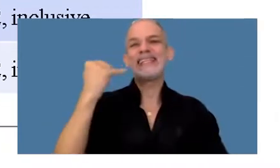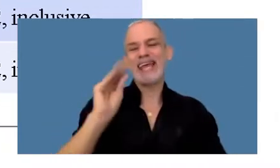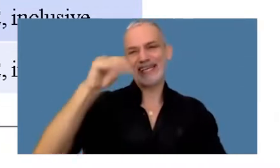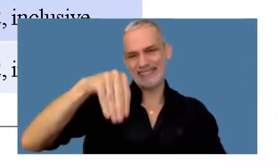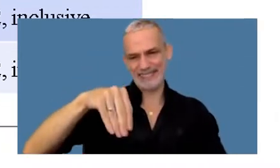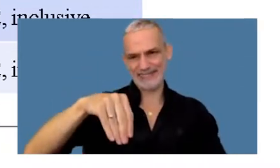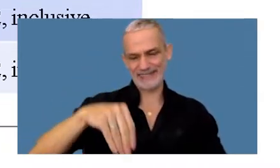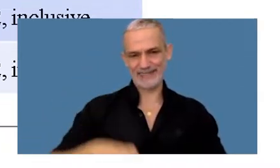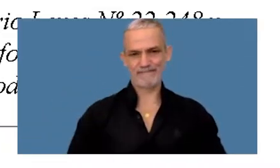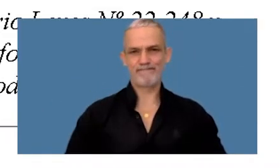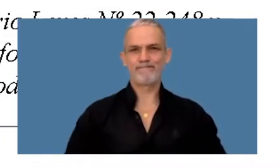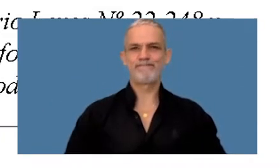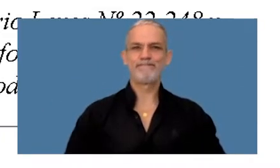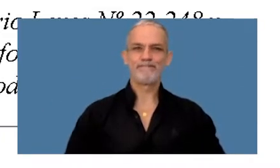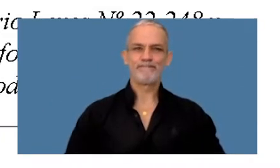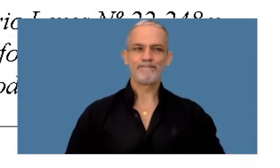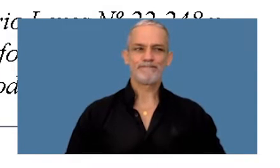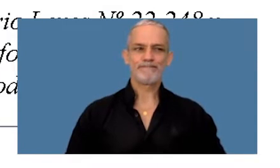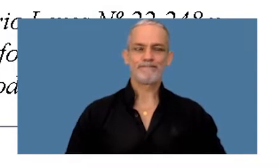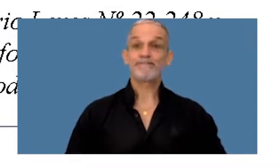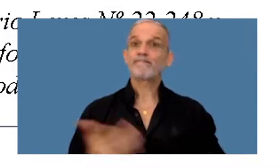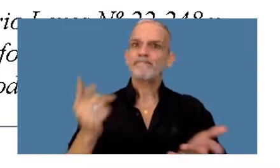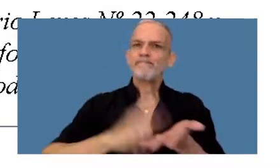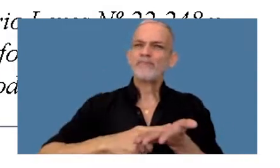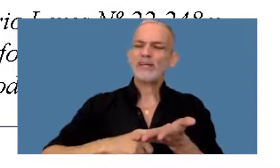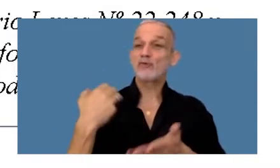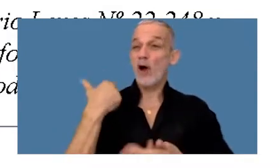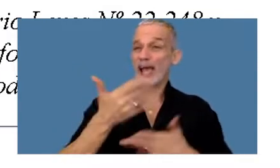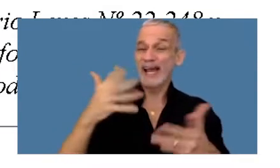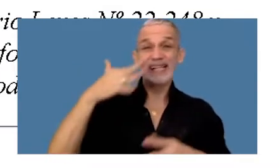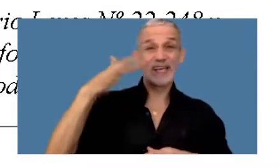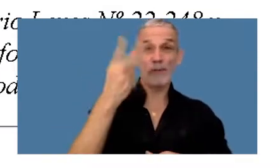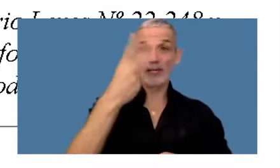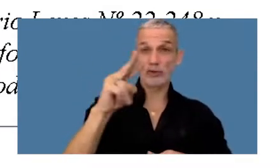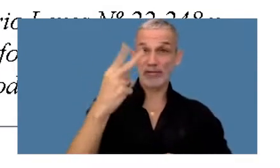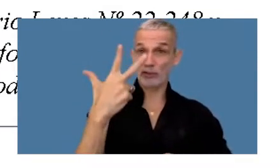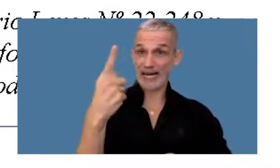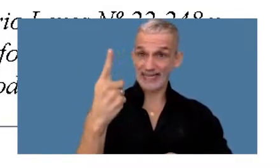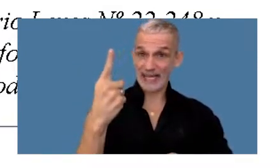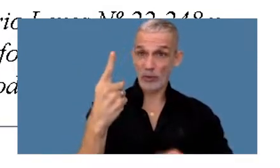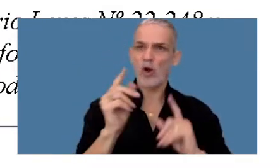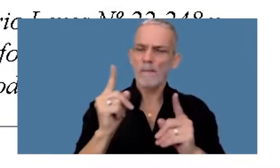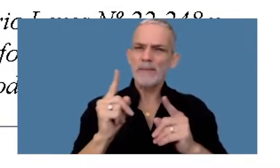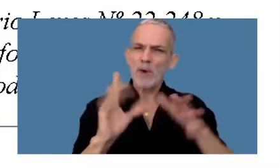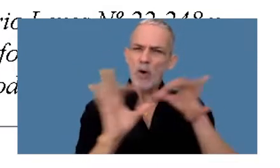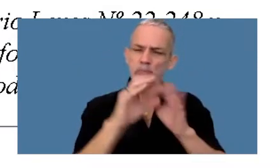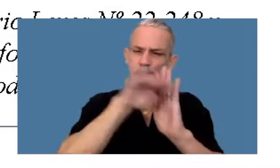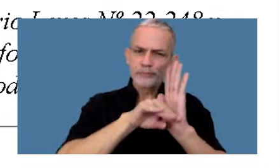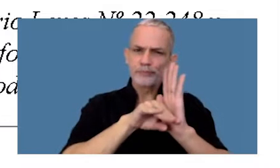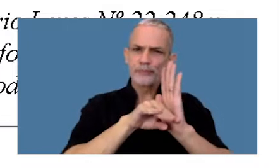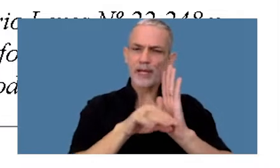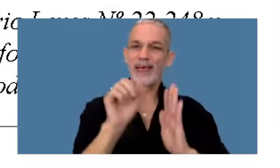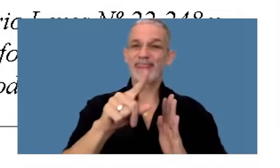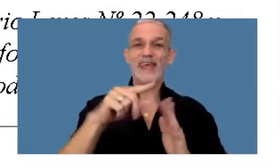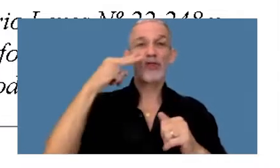resarcitorios. La resolución general 5231, siguiendo los lineamientos de